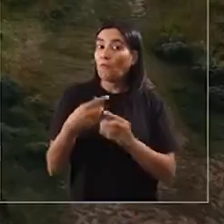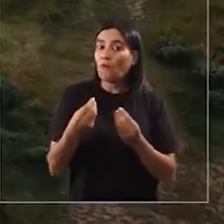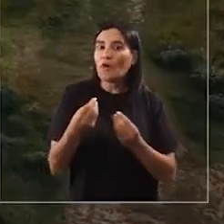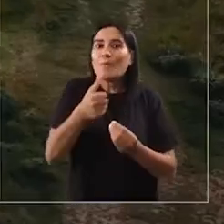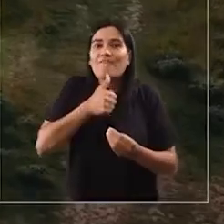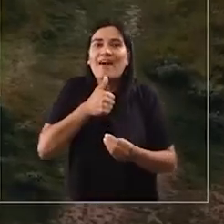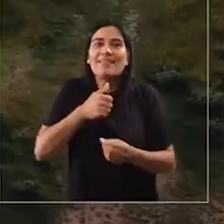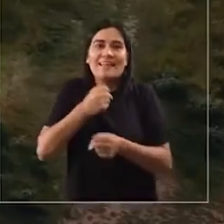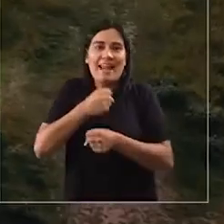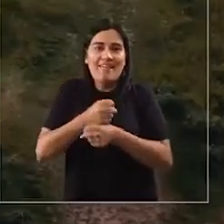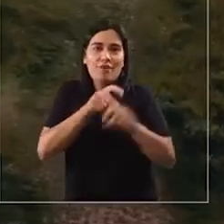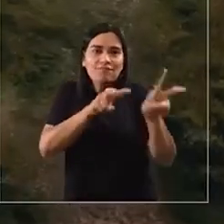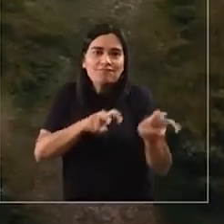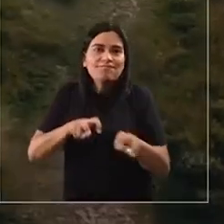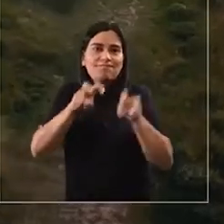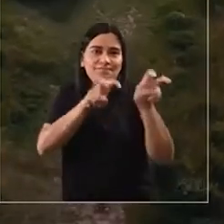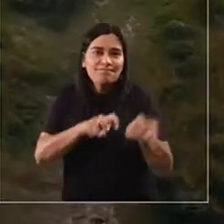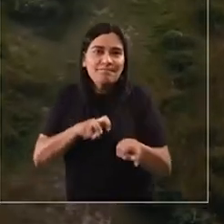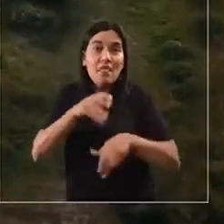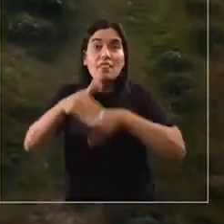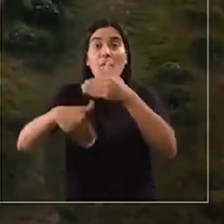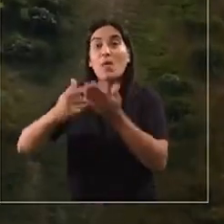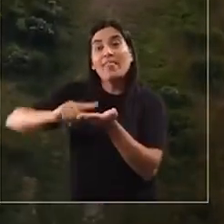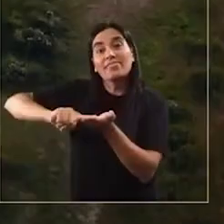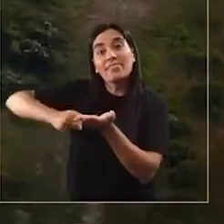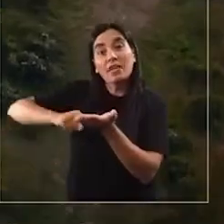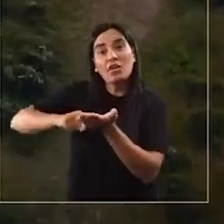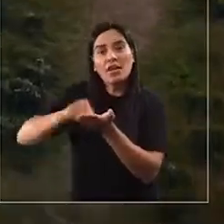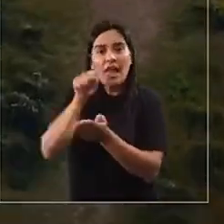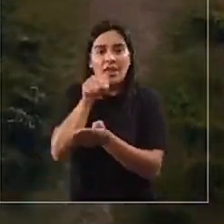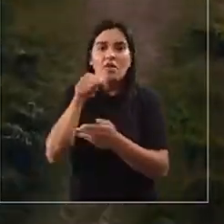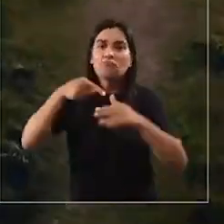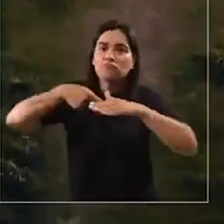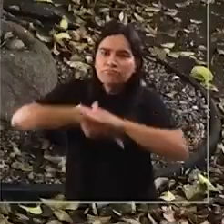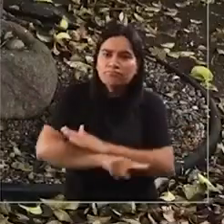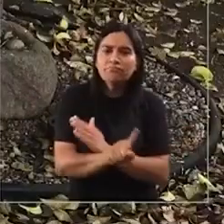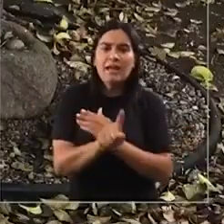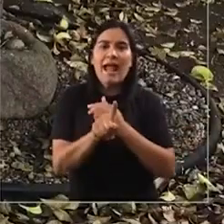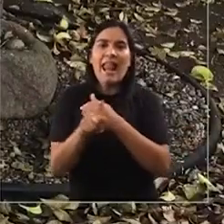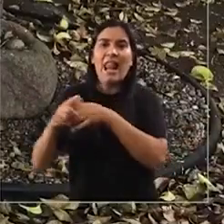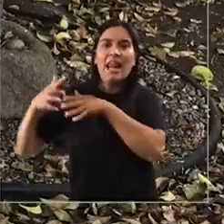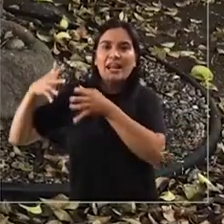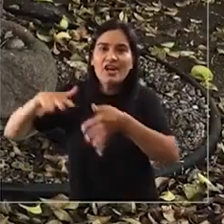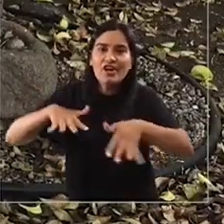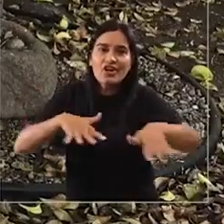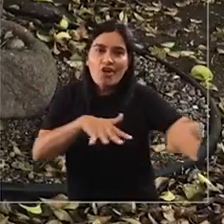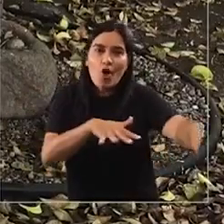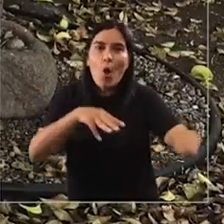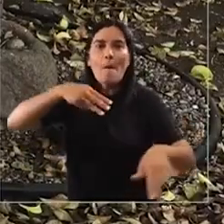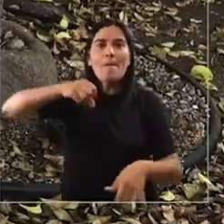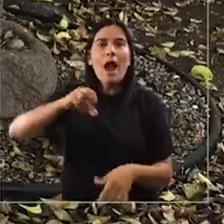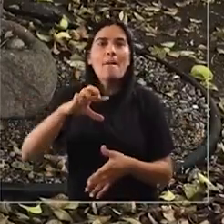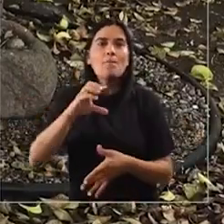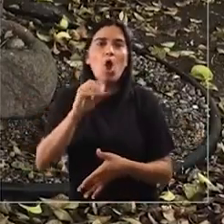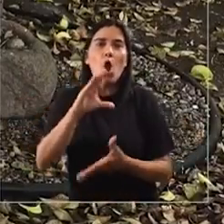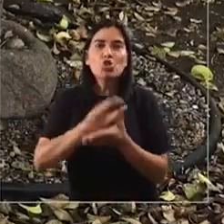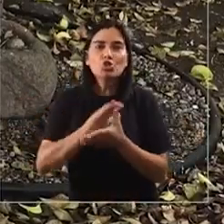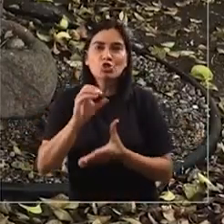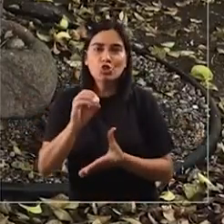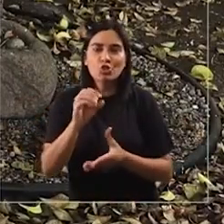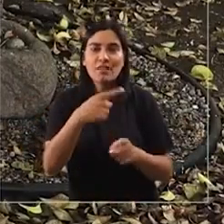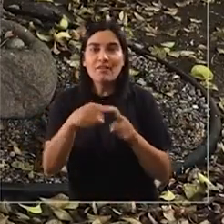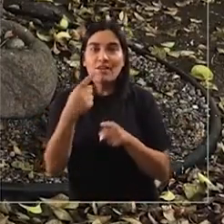Así que ahí con su tecnología provocaron una serie de intervenciones en el río Mapocho en diferentes lugares. Se produce un salto de agua, una